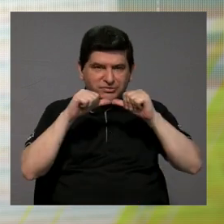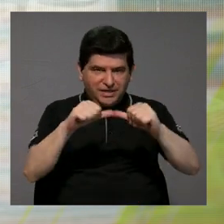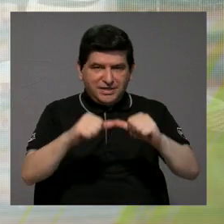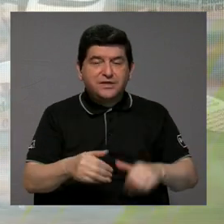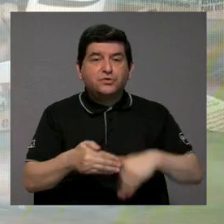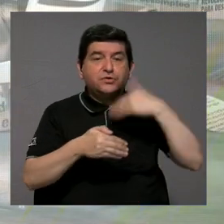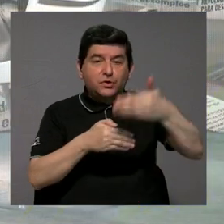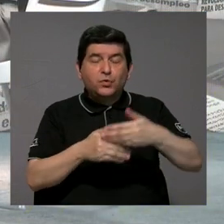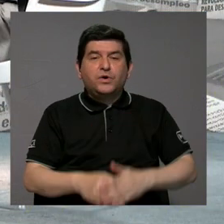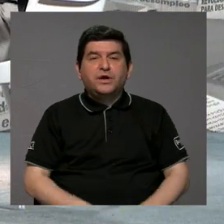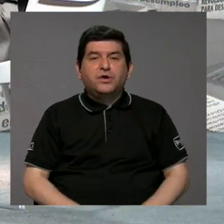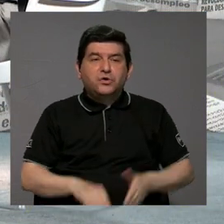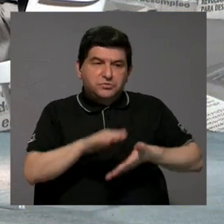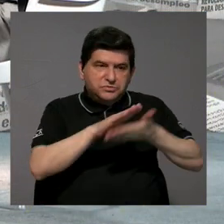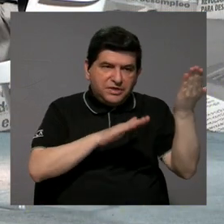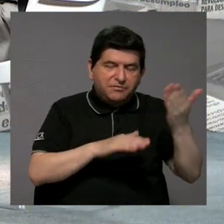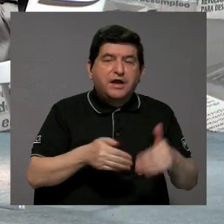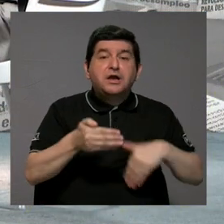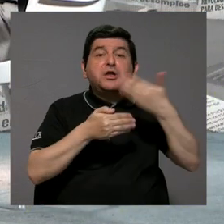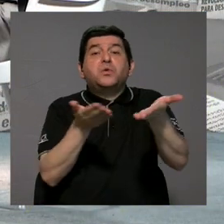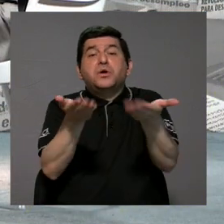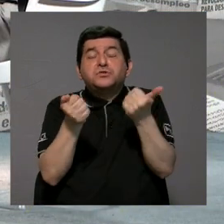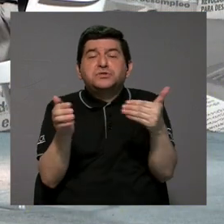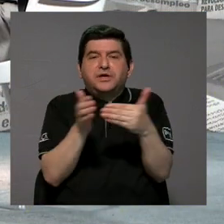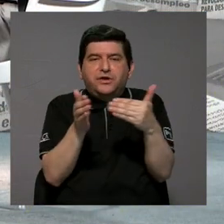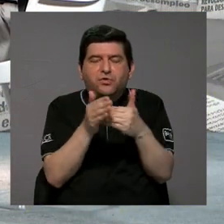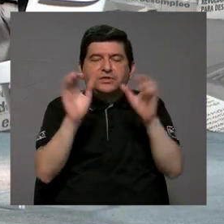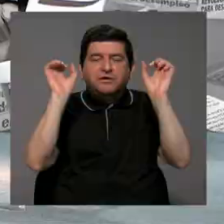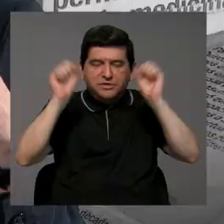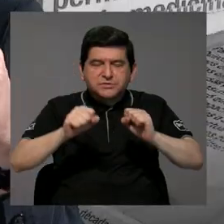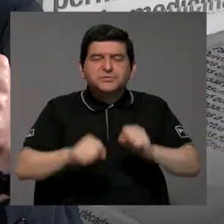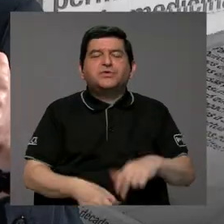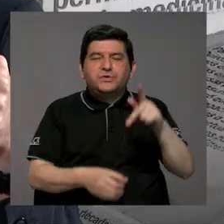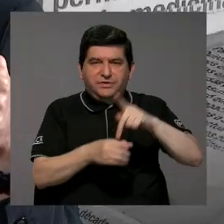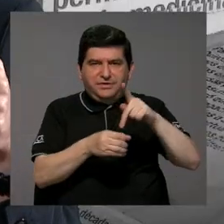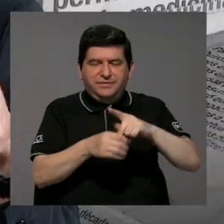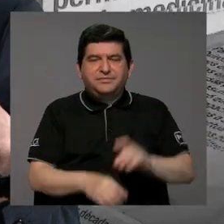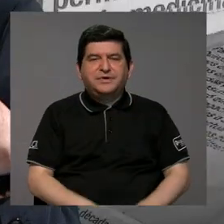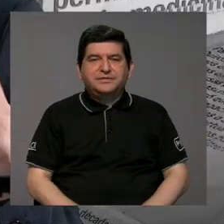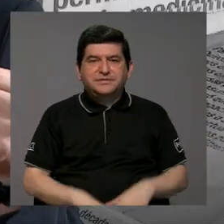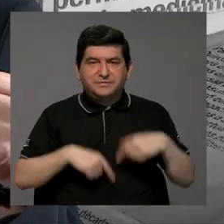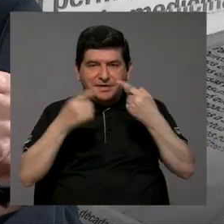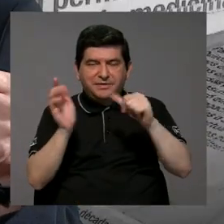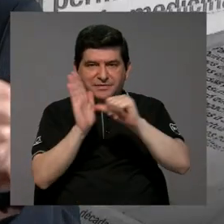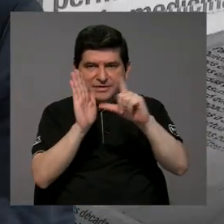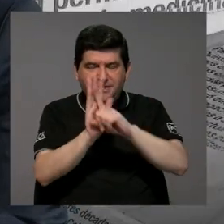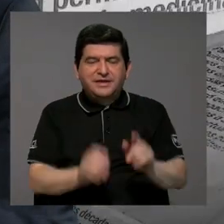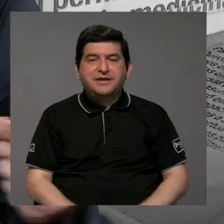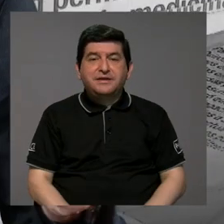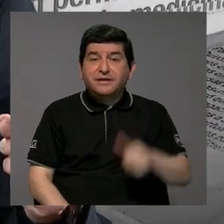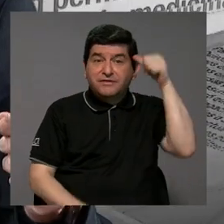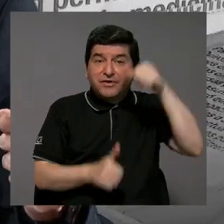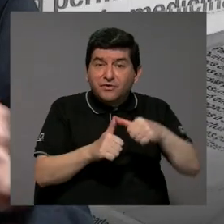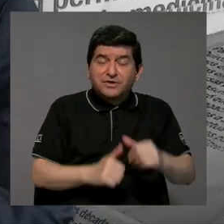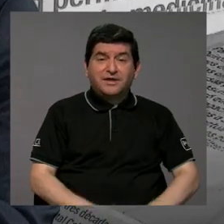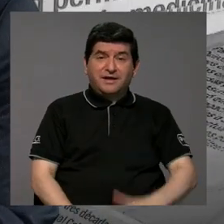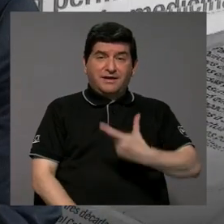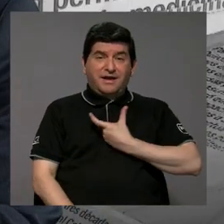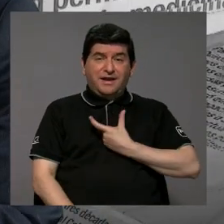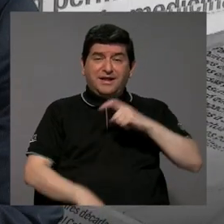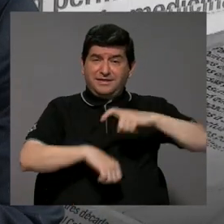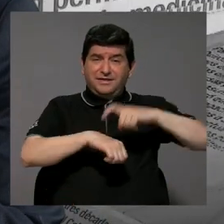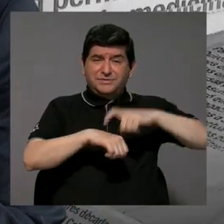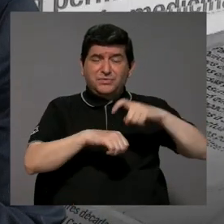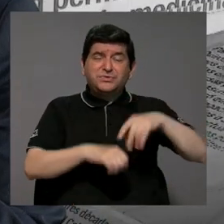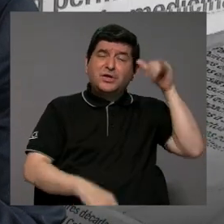Y eso es importante porque recientemente el país tuvo que hacer una reforma a la reelección, por ejemplo, de alcaldías, que era indefinida. Y nos